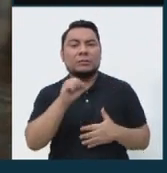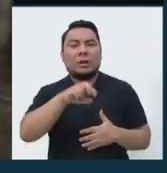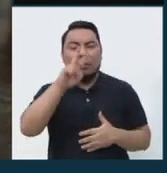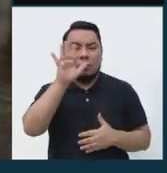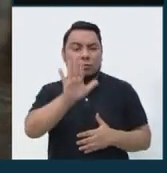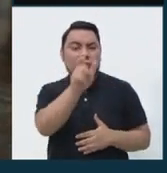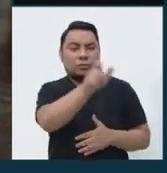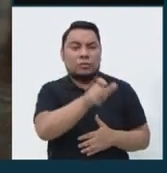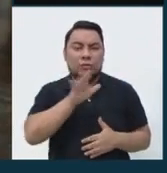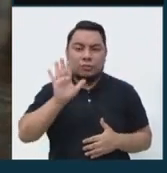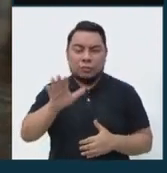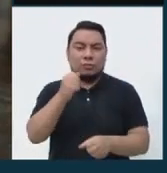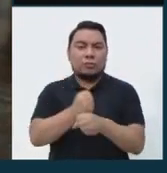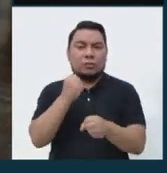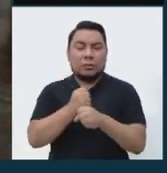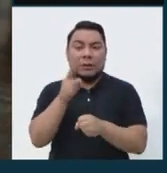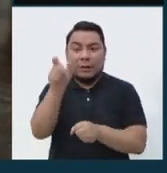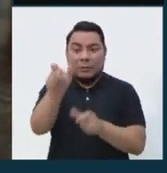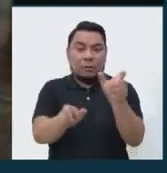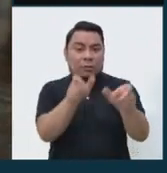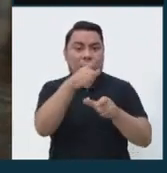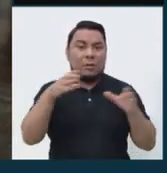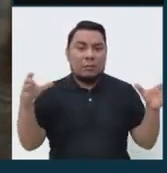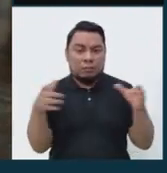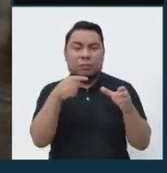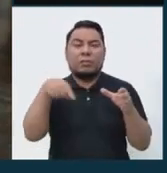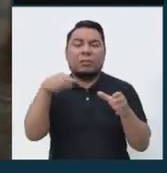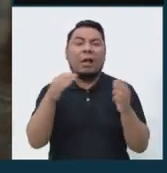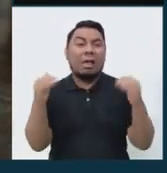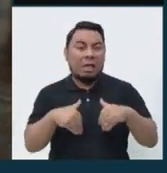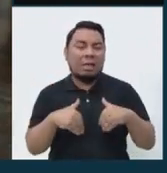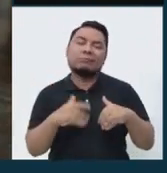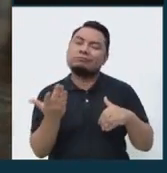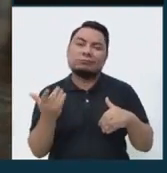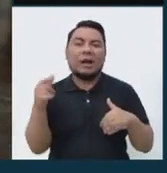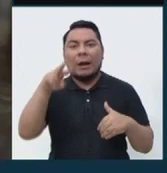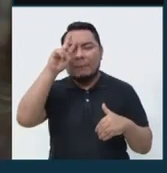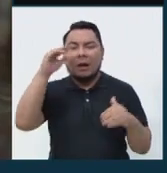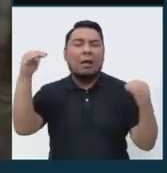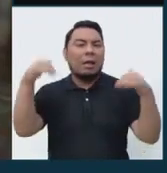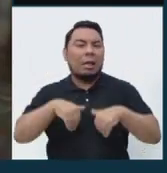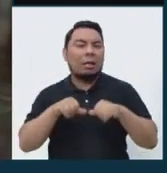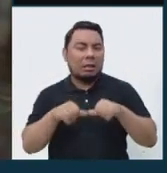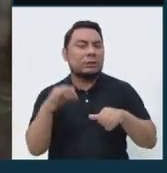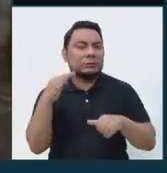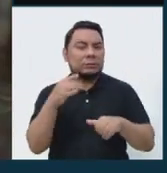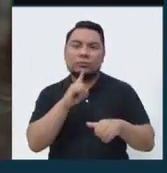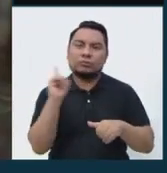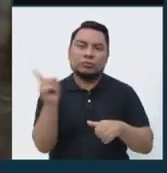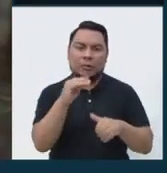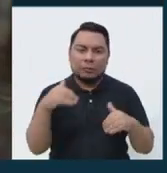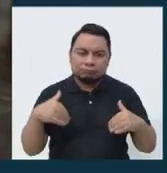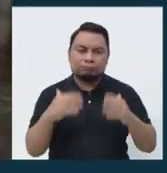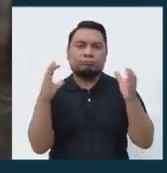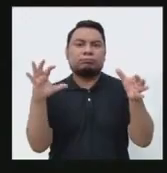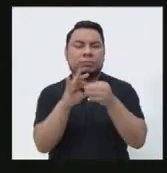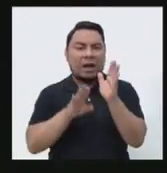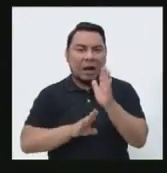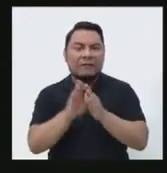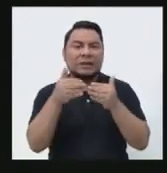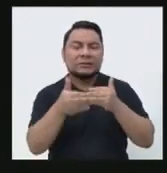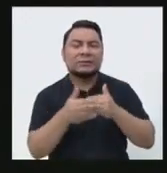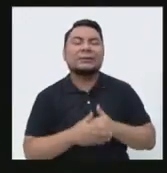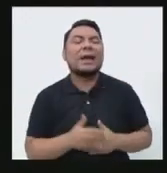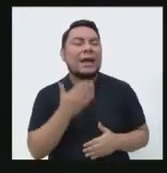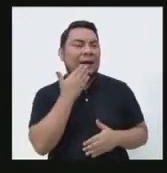humano. Y si su capital humano está dañado, vamos a ser siempre un país condenado a ser tercermundistas. Por eso avancemos. Bien,